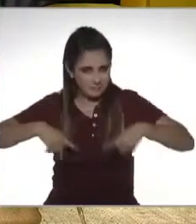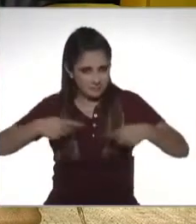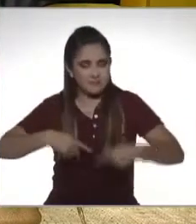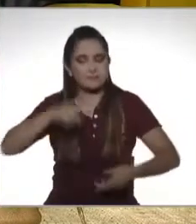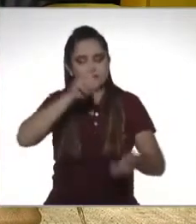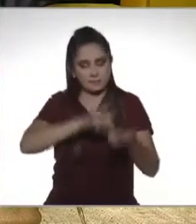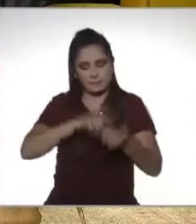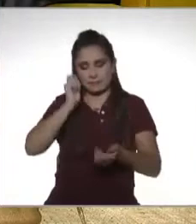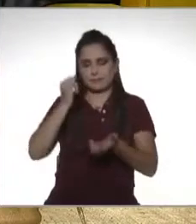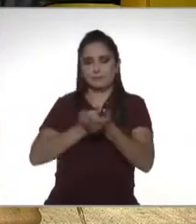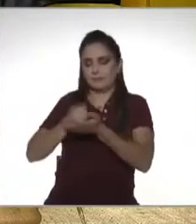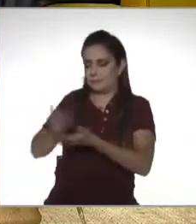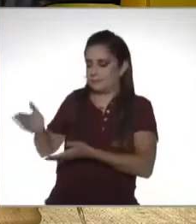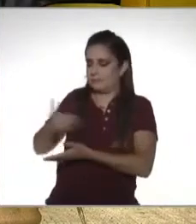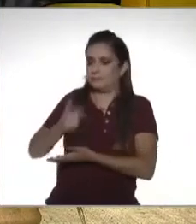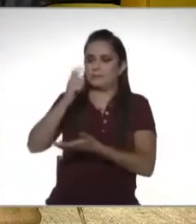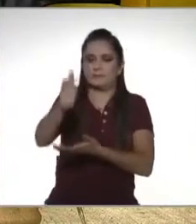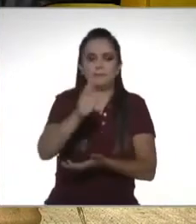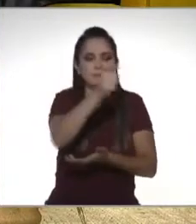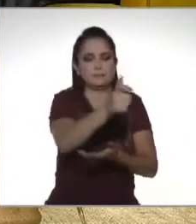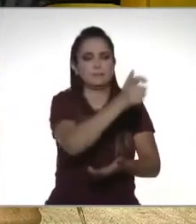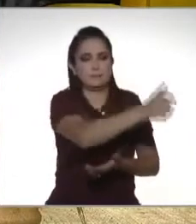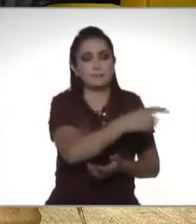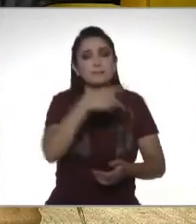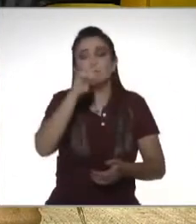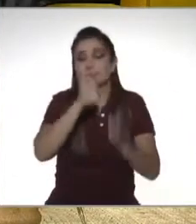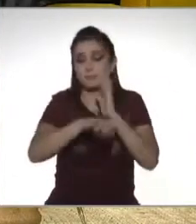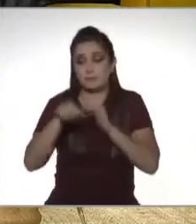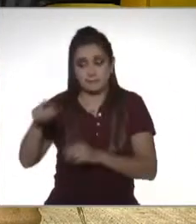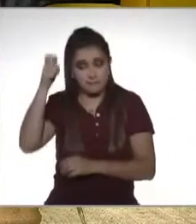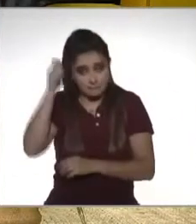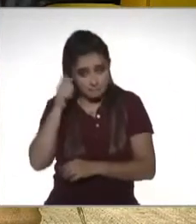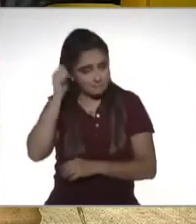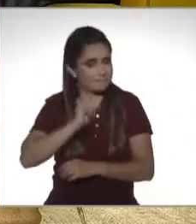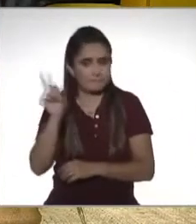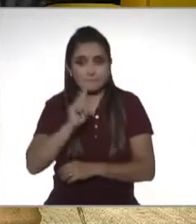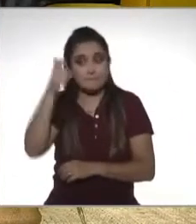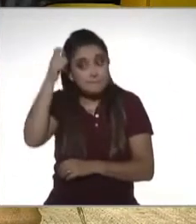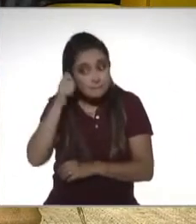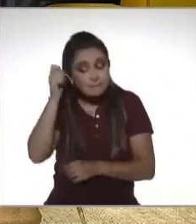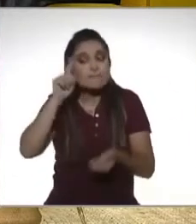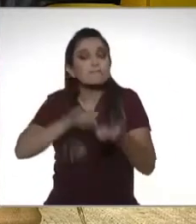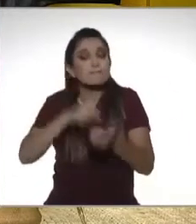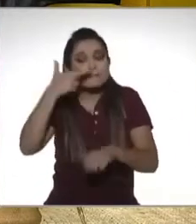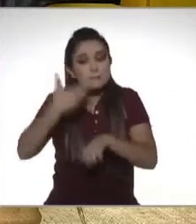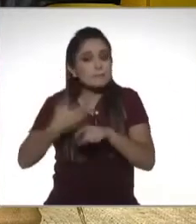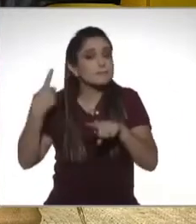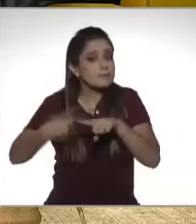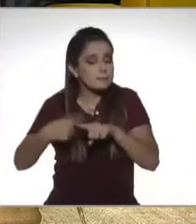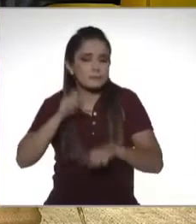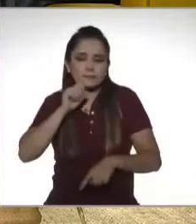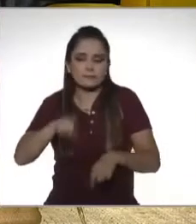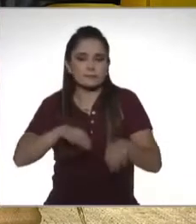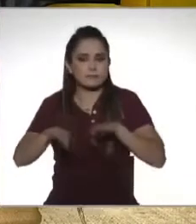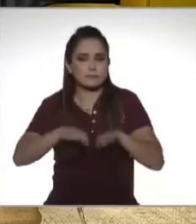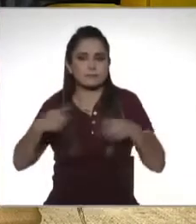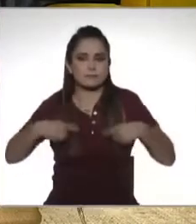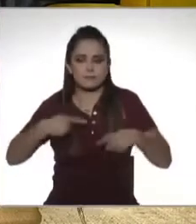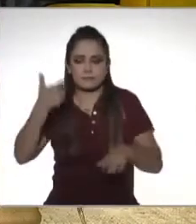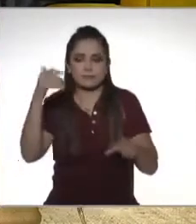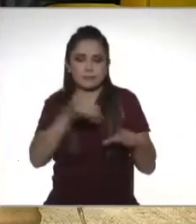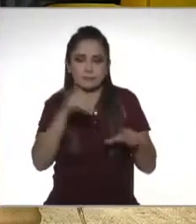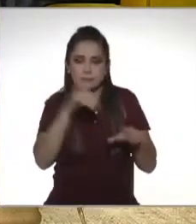pensiones, pues es un ahorro que se va generando por parte de los trabajadores. Por eso tenemos ahí el SAR, ¿no?